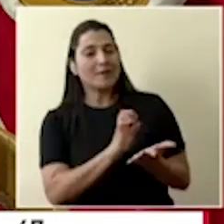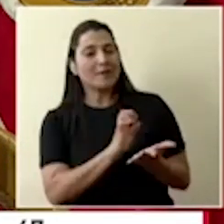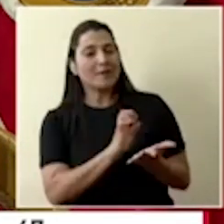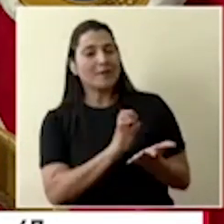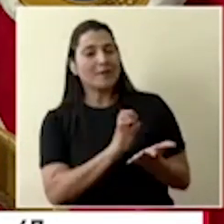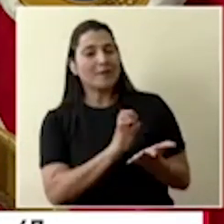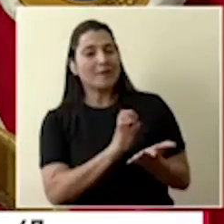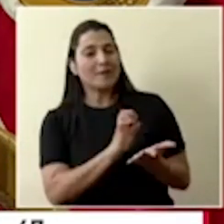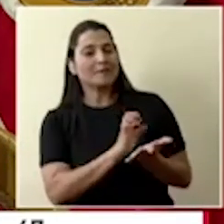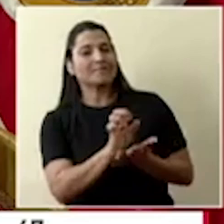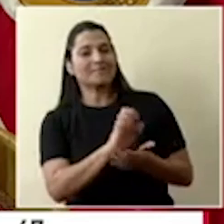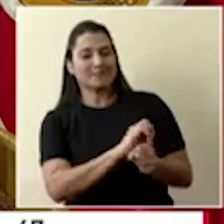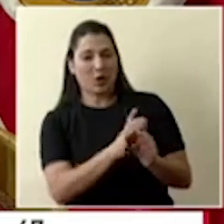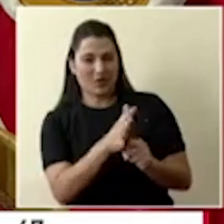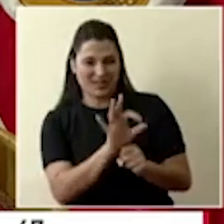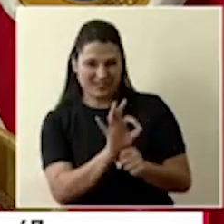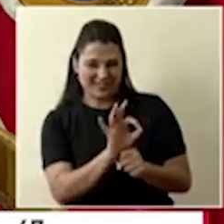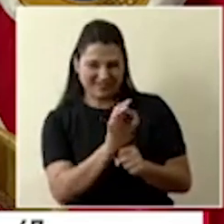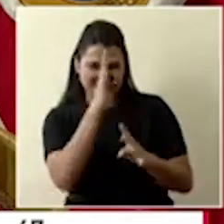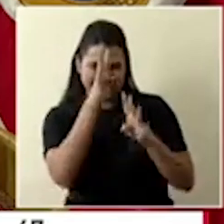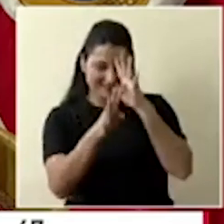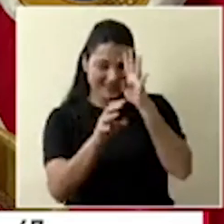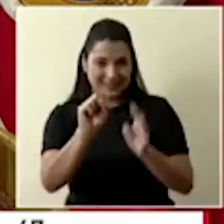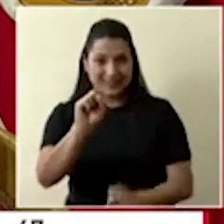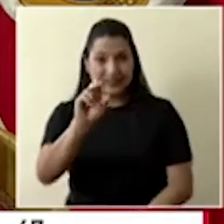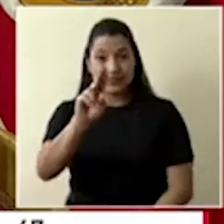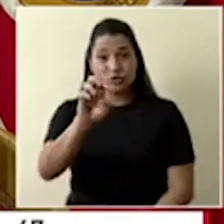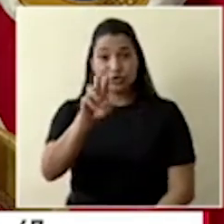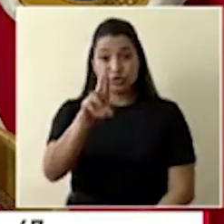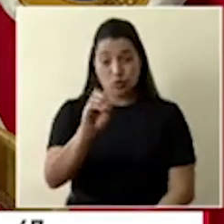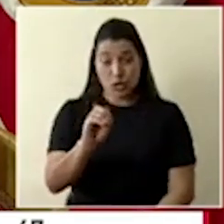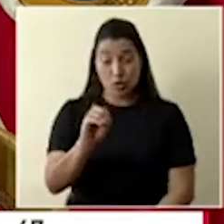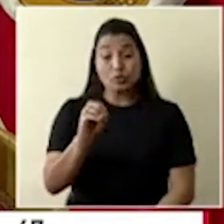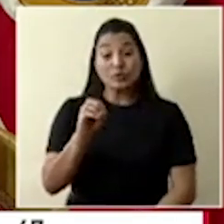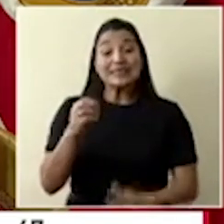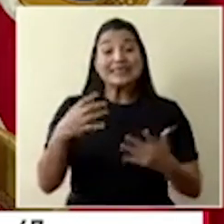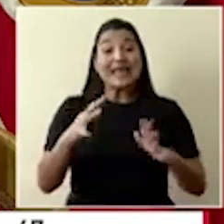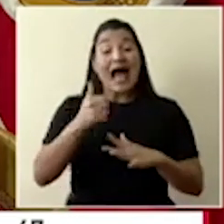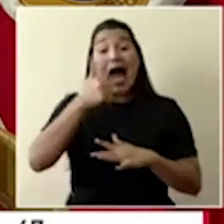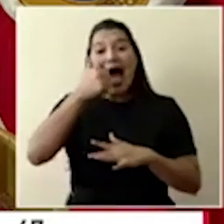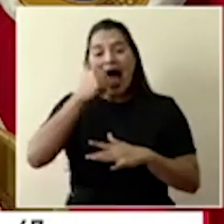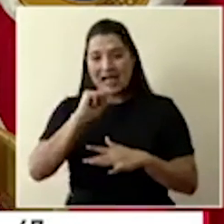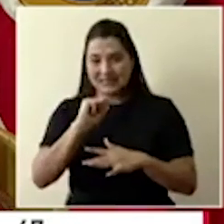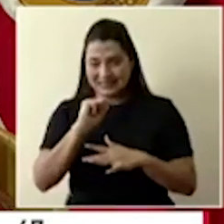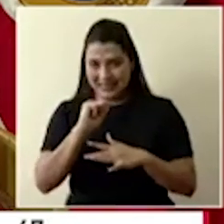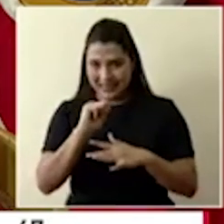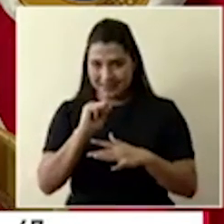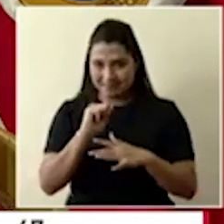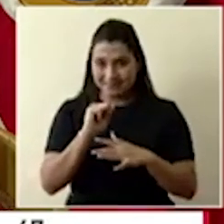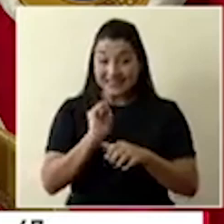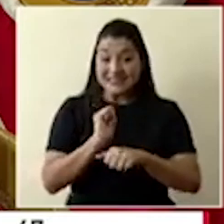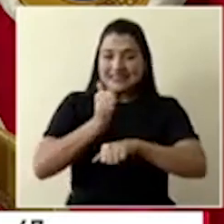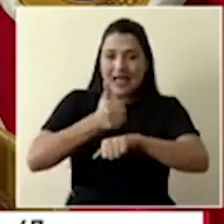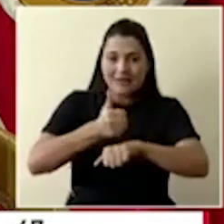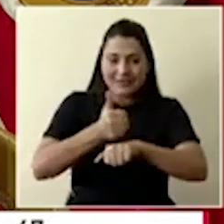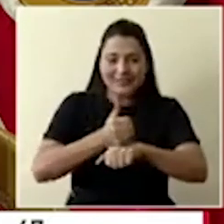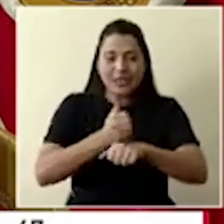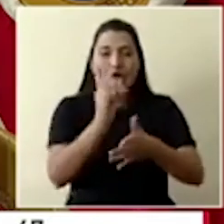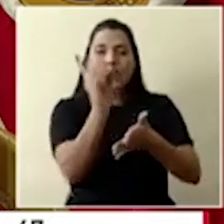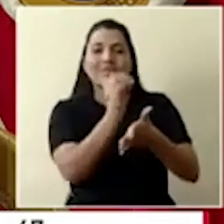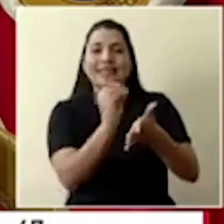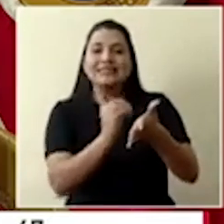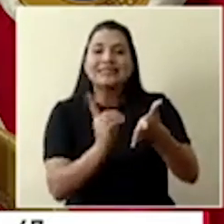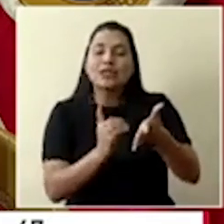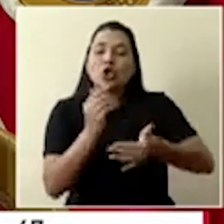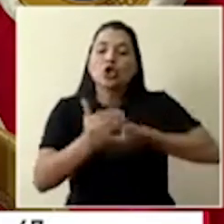momento, ayer básicamente se finalizó el diseño del protocolo, tanto de la extracción del plasma con